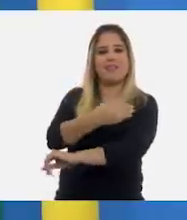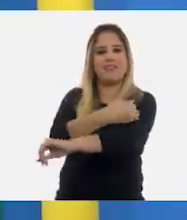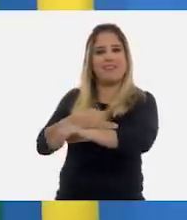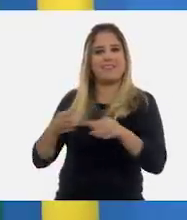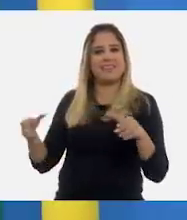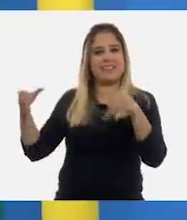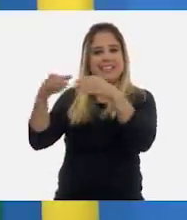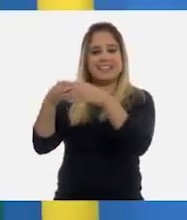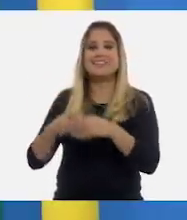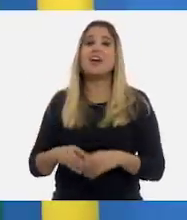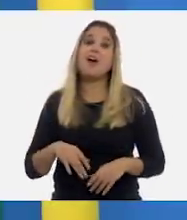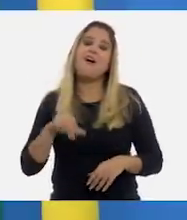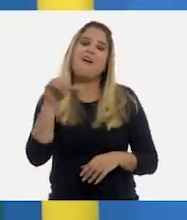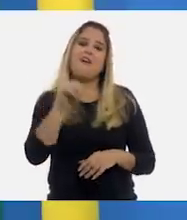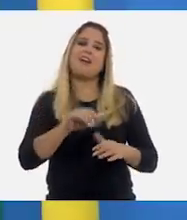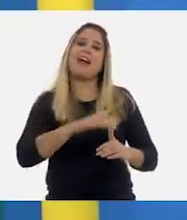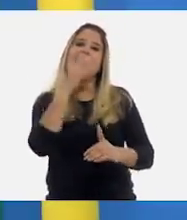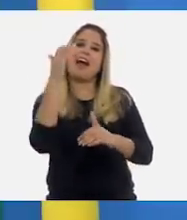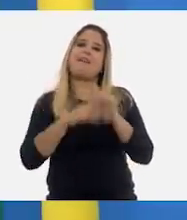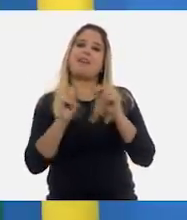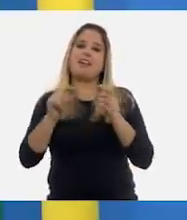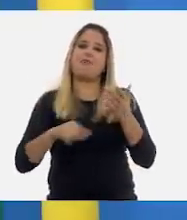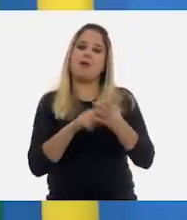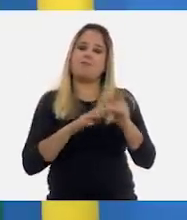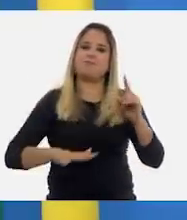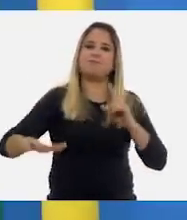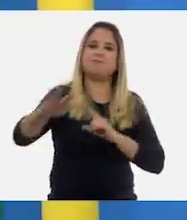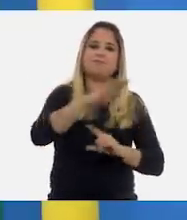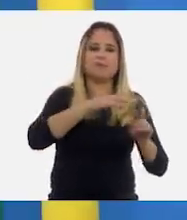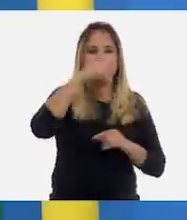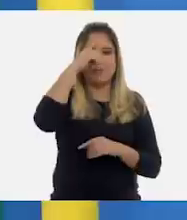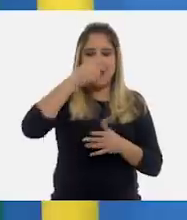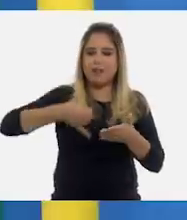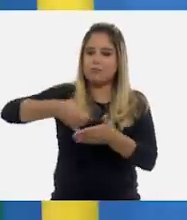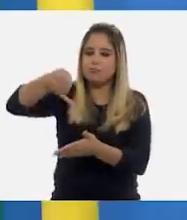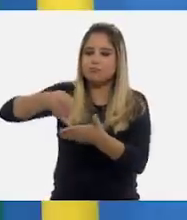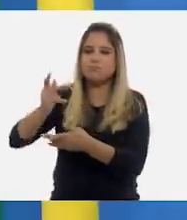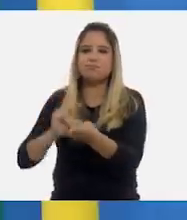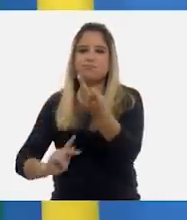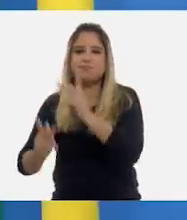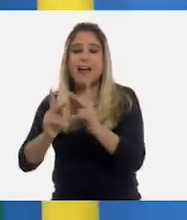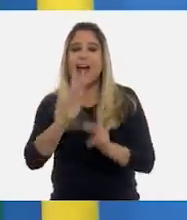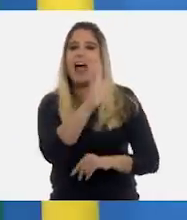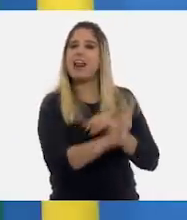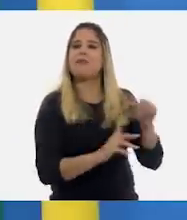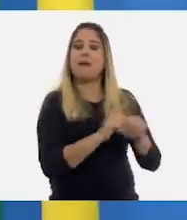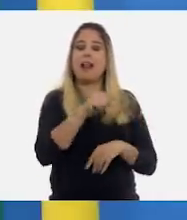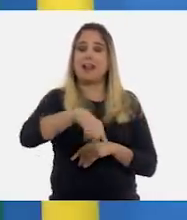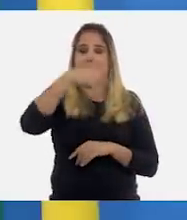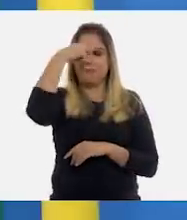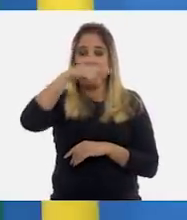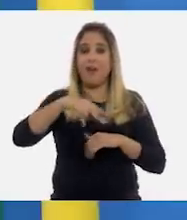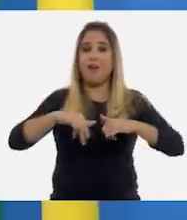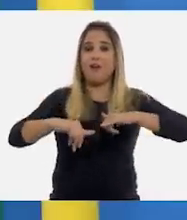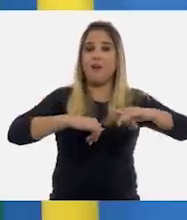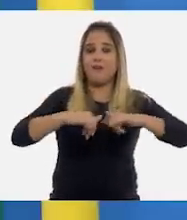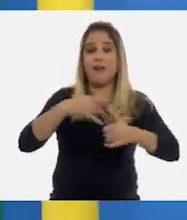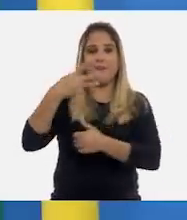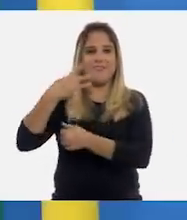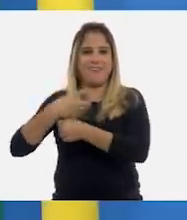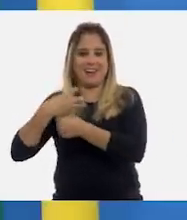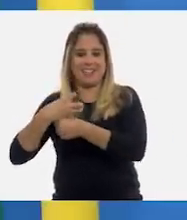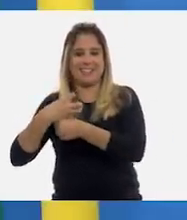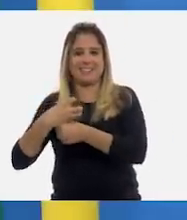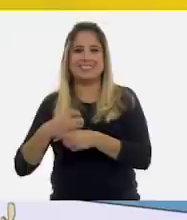Por hoy hemos terminado con los espacios favorables para la agricultura y la ganadería en México, de geografía de cuarto grado.